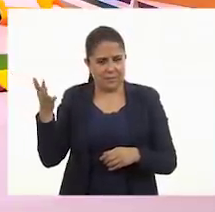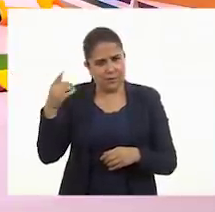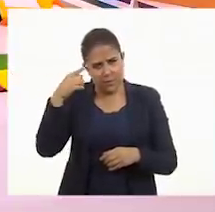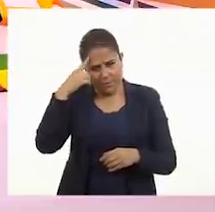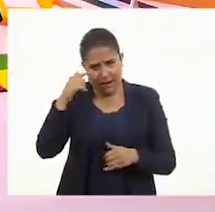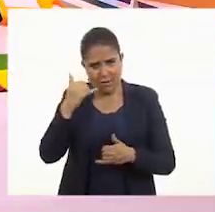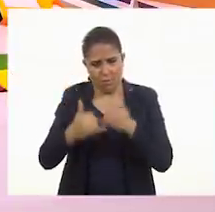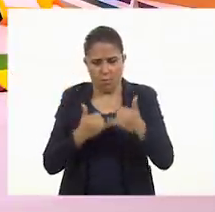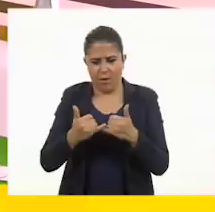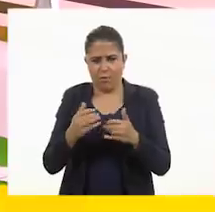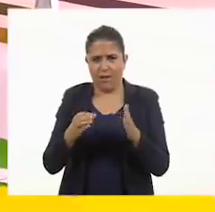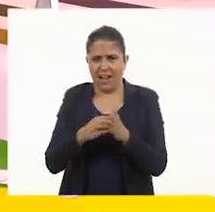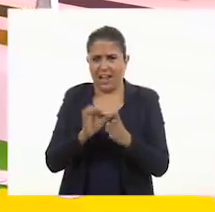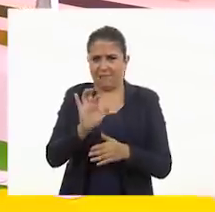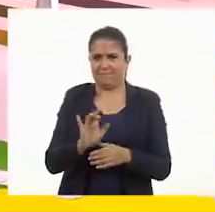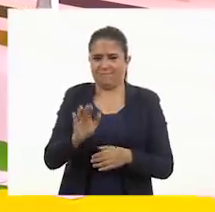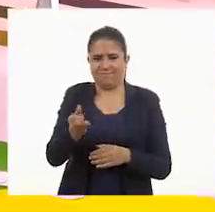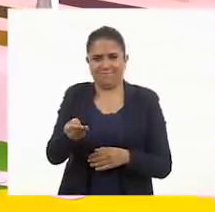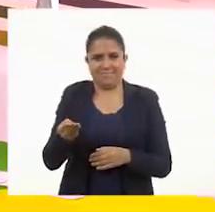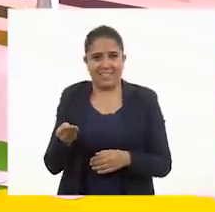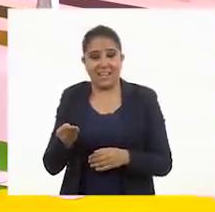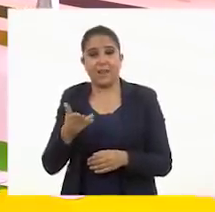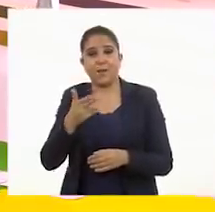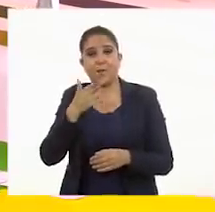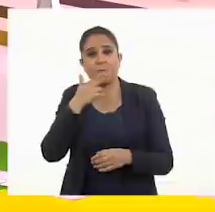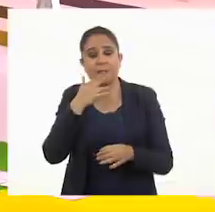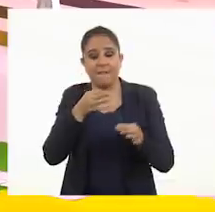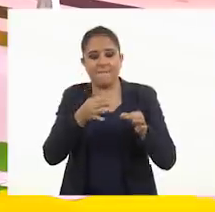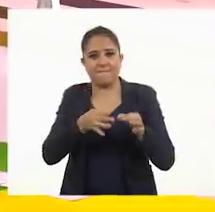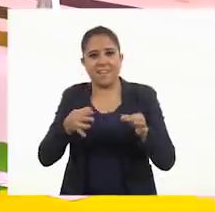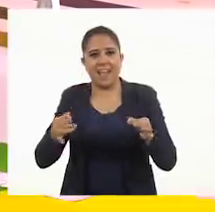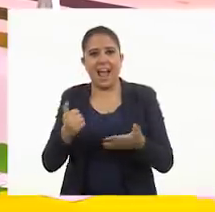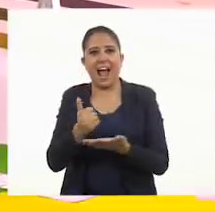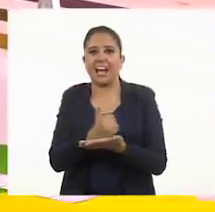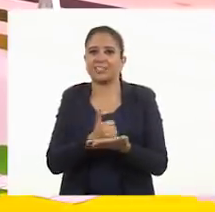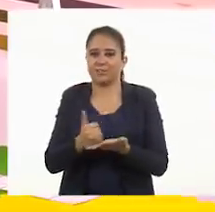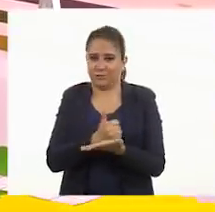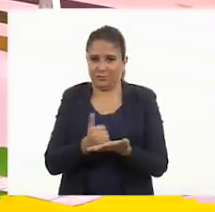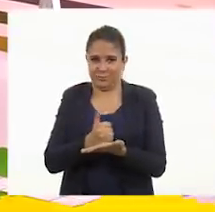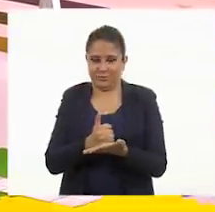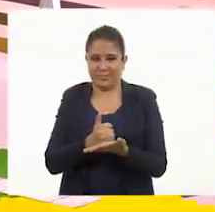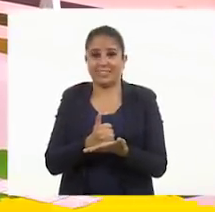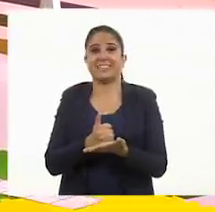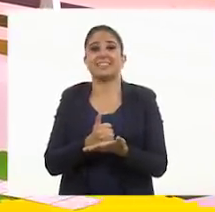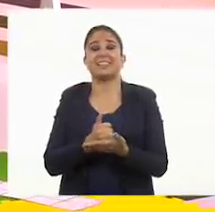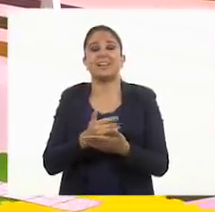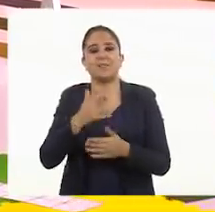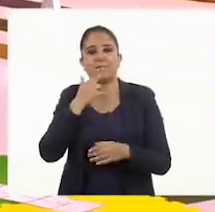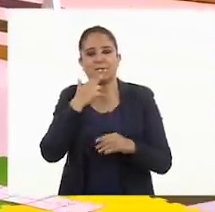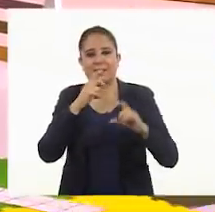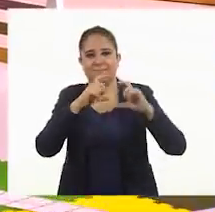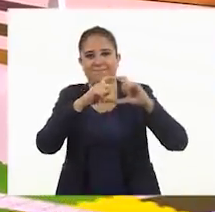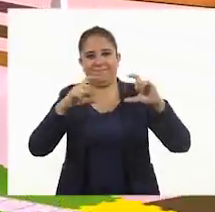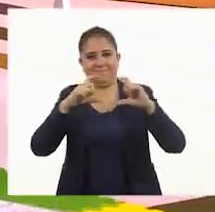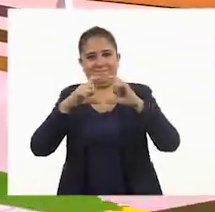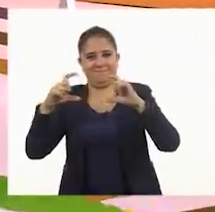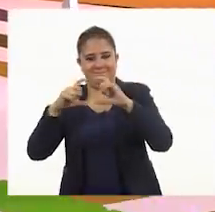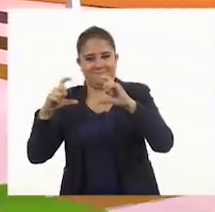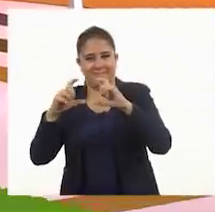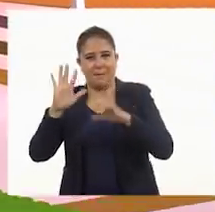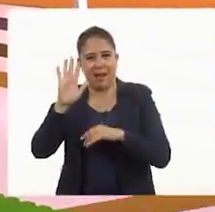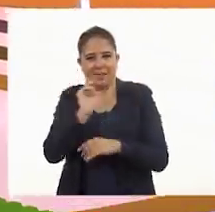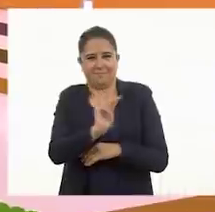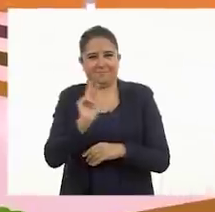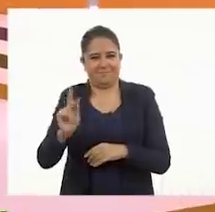juego del cajero vamos a utilizar fichas azules y vamos a utilizar unas tarjetitas similares a estas.